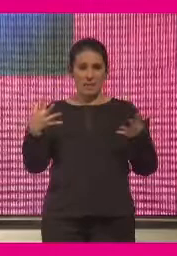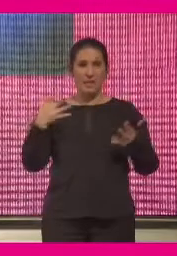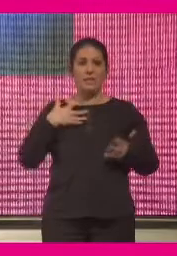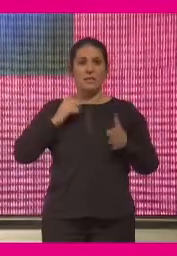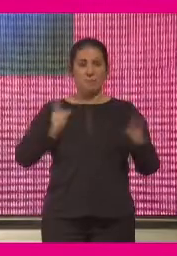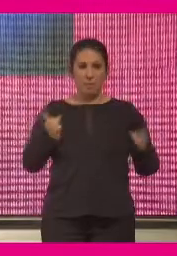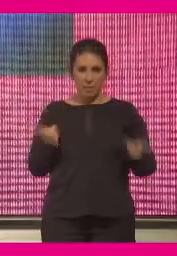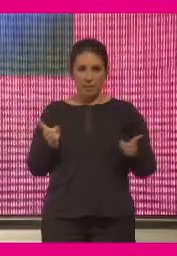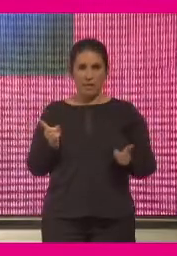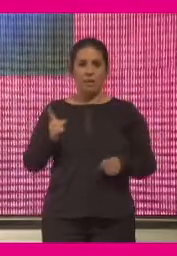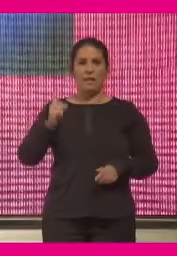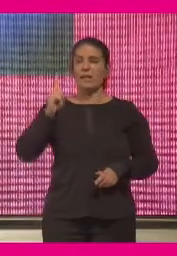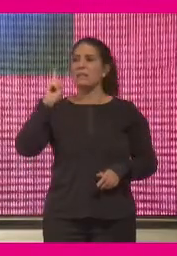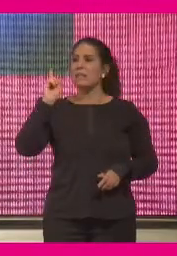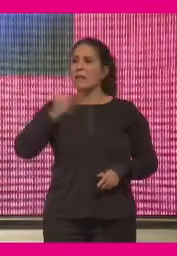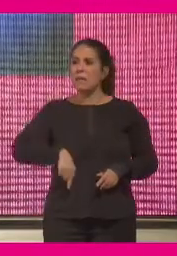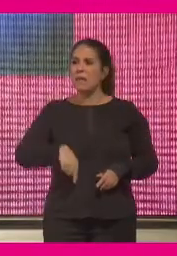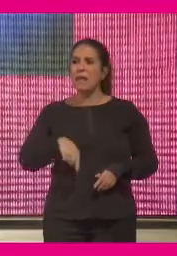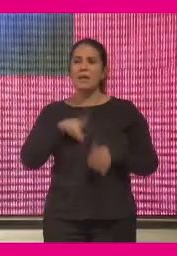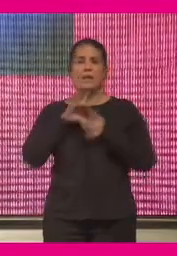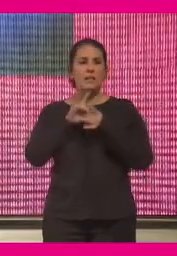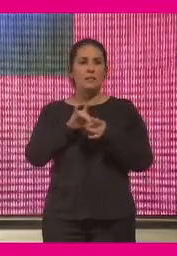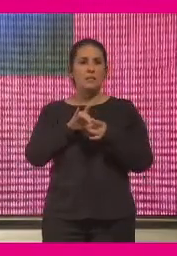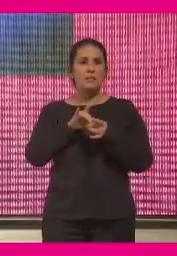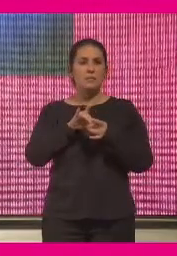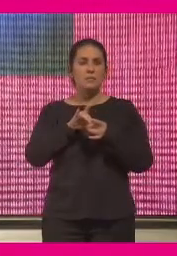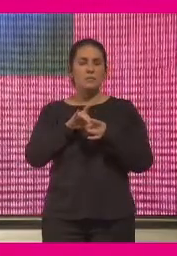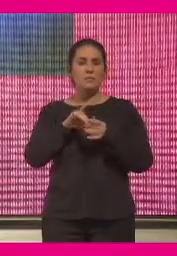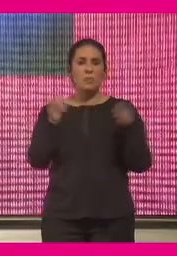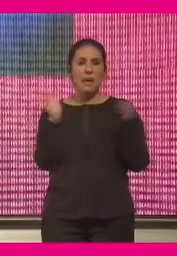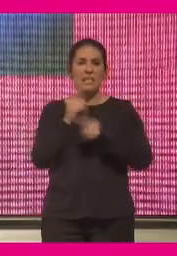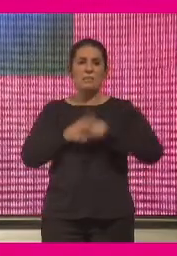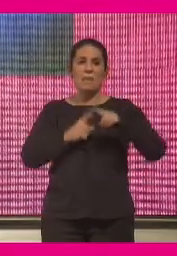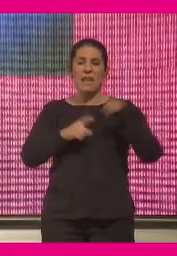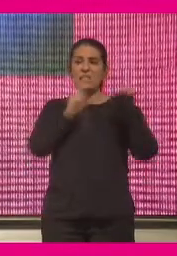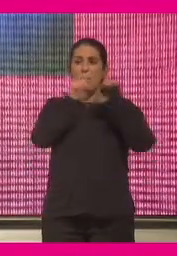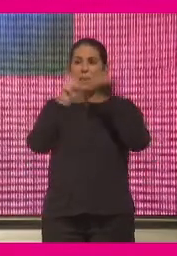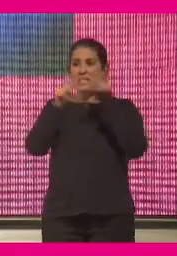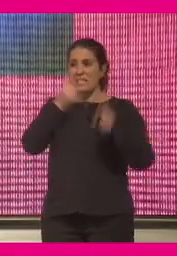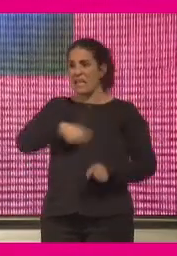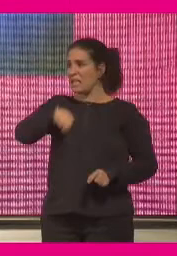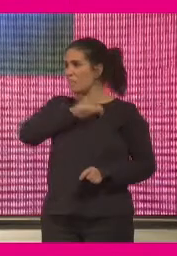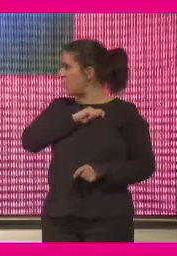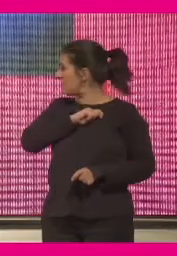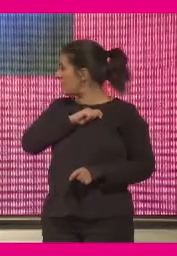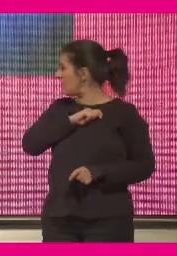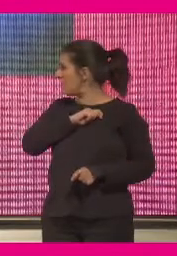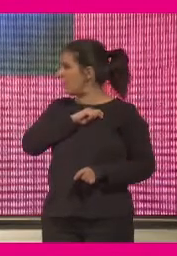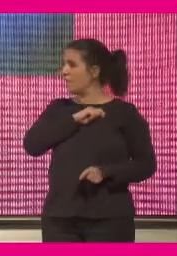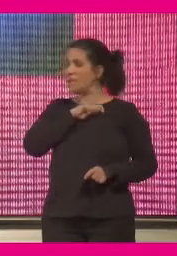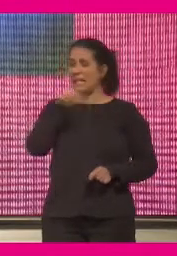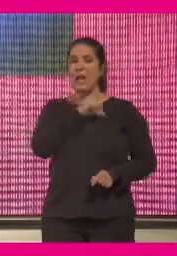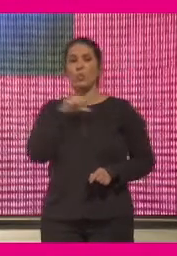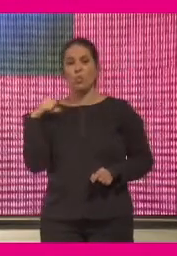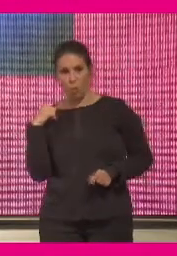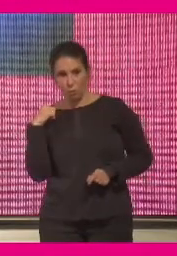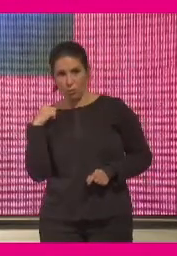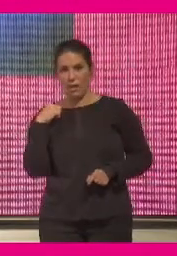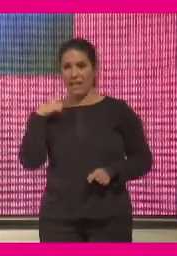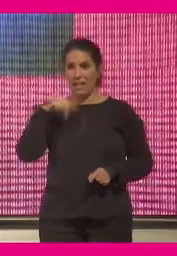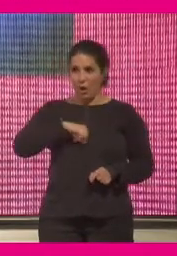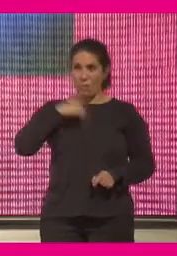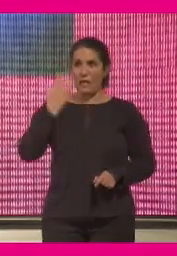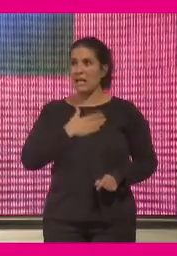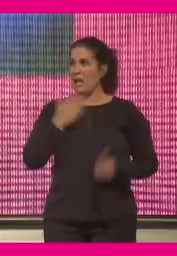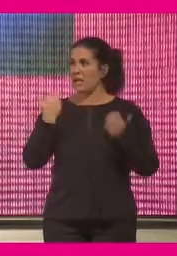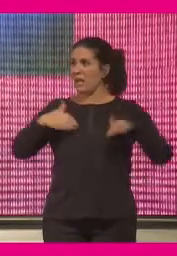lo contemplaban como una opción, sino por ejemplo en el tejido de pequeñas y medianas empresas de nuestro país o incluso en autónomos que de la noche a la mañana